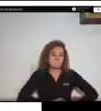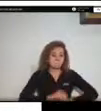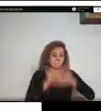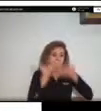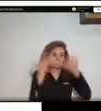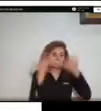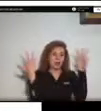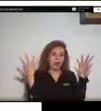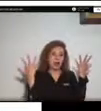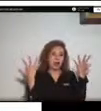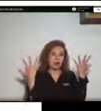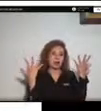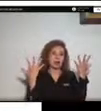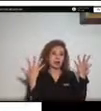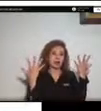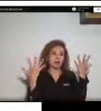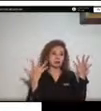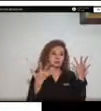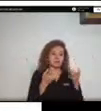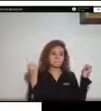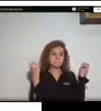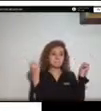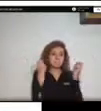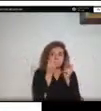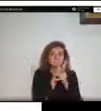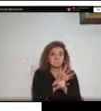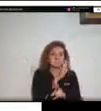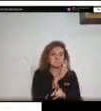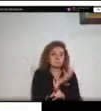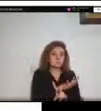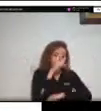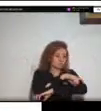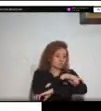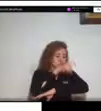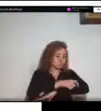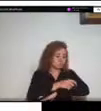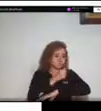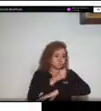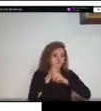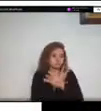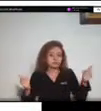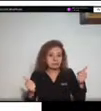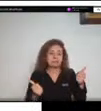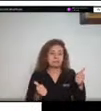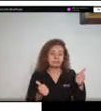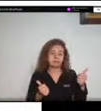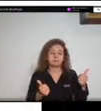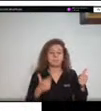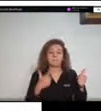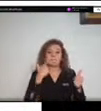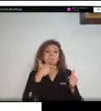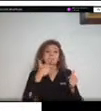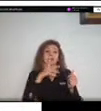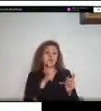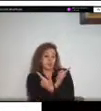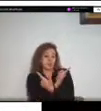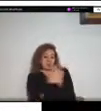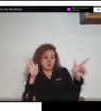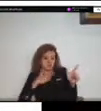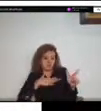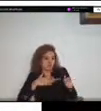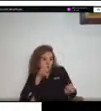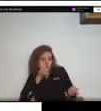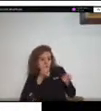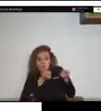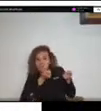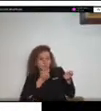hidrocarburos que si están libres o sea si se salen de nuestros ductos de transporte pues pueden generar